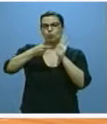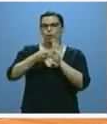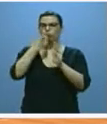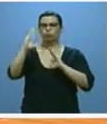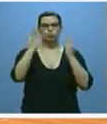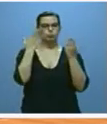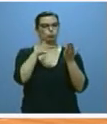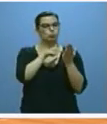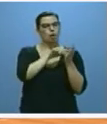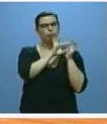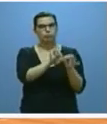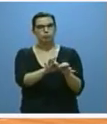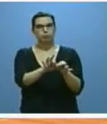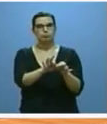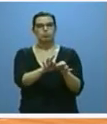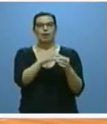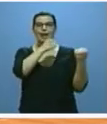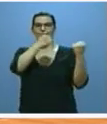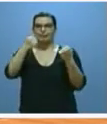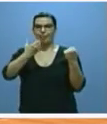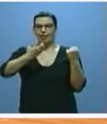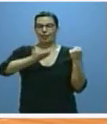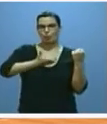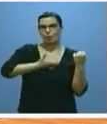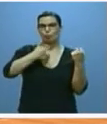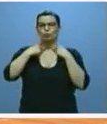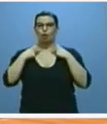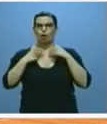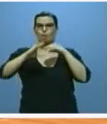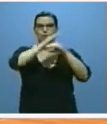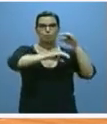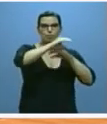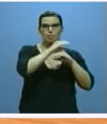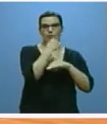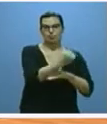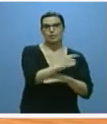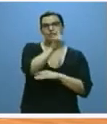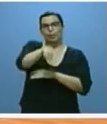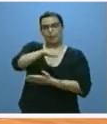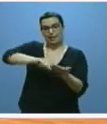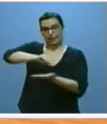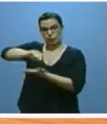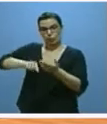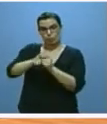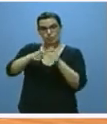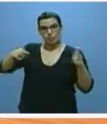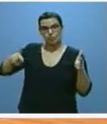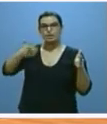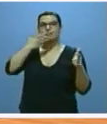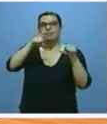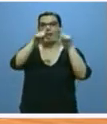complementariedad de fondos por las entidades locales con fórmulas para apoyar más contratos conforme la entidad asuma una mayor